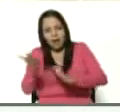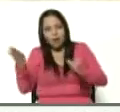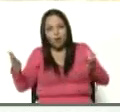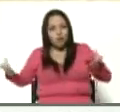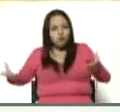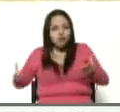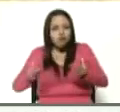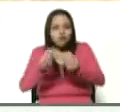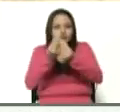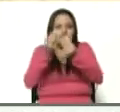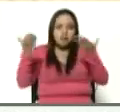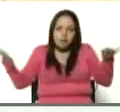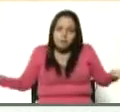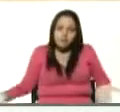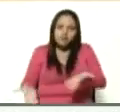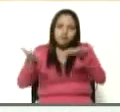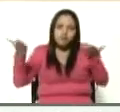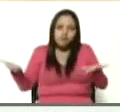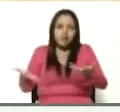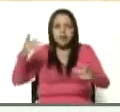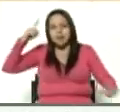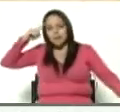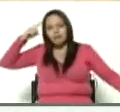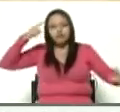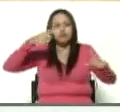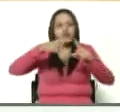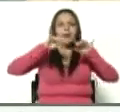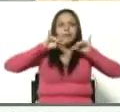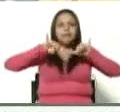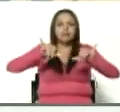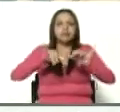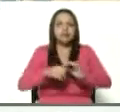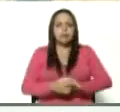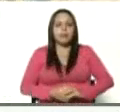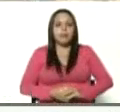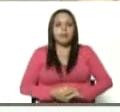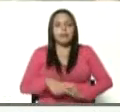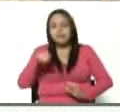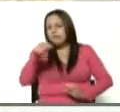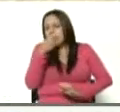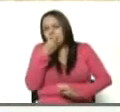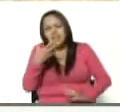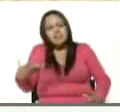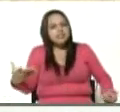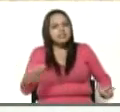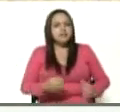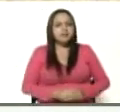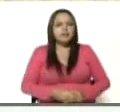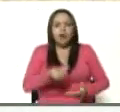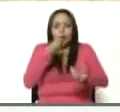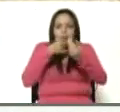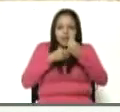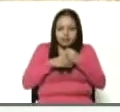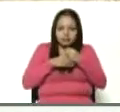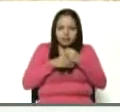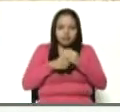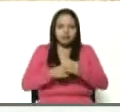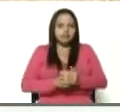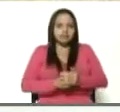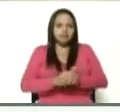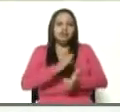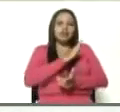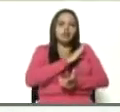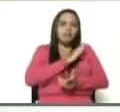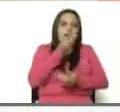y empujando hacia el mismo objetivo. Además, es una belleza, chicos, comerte tu